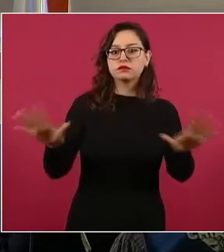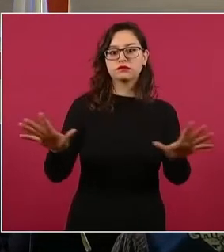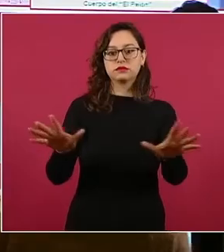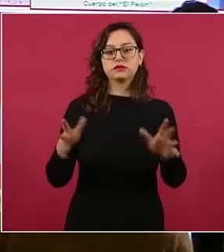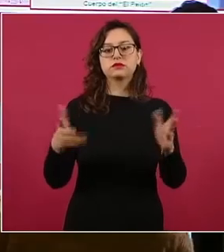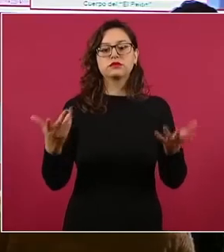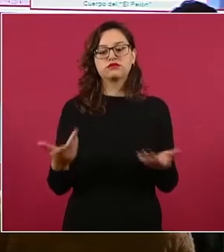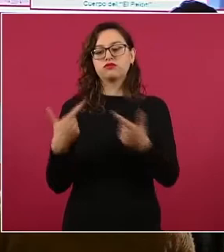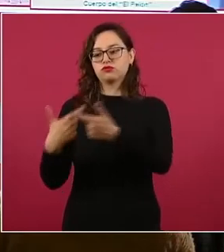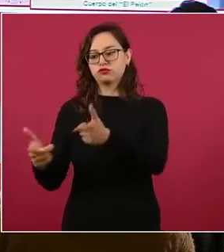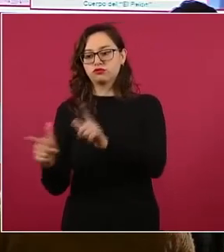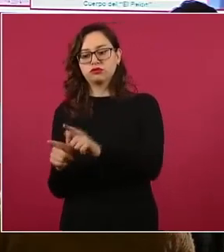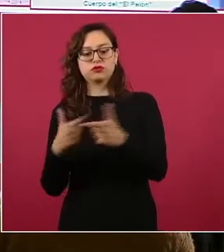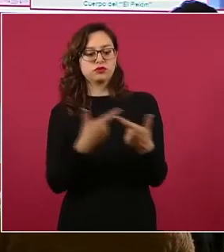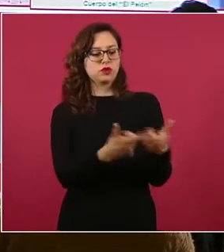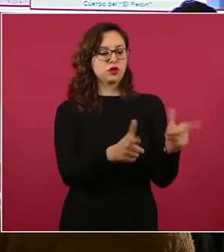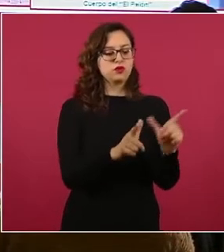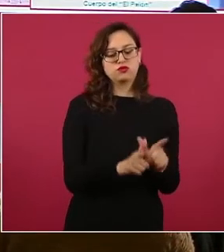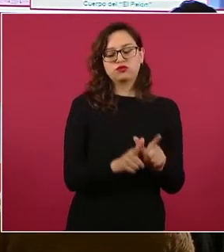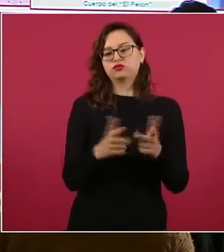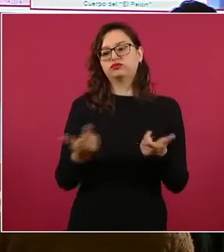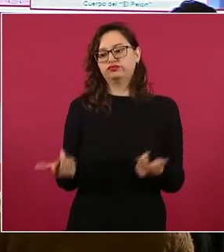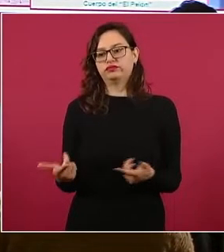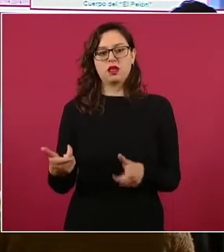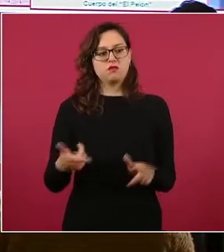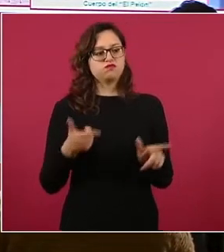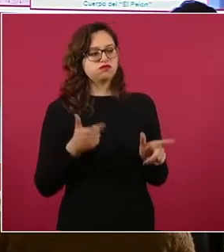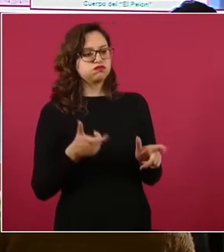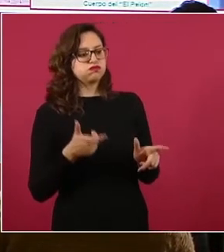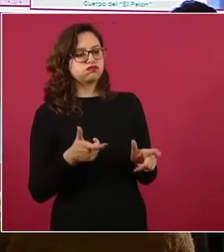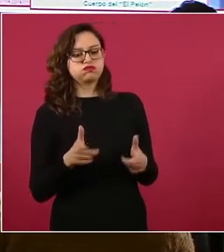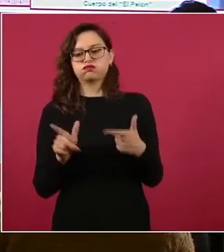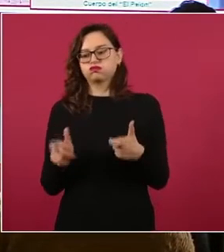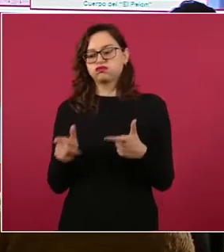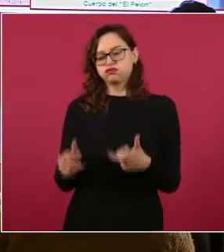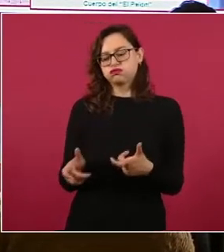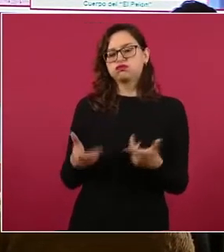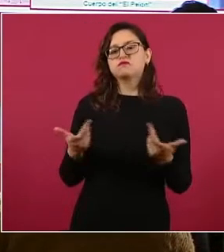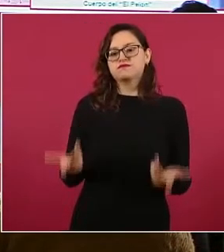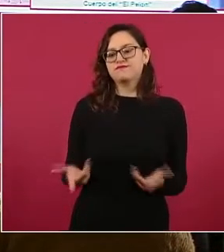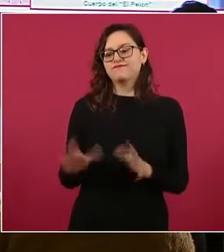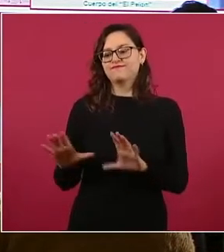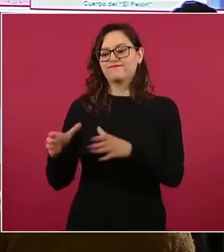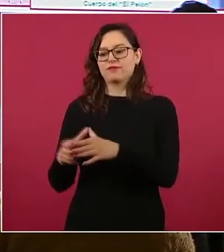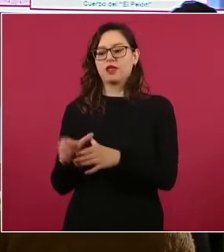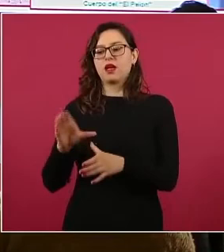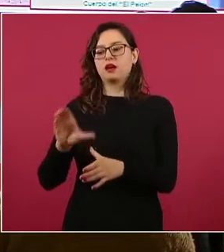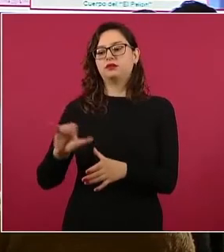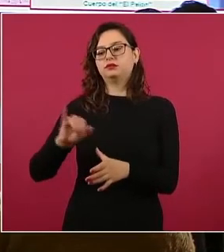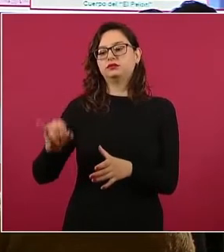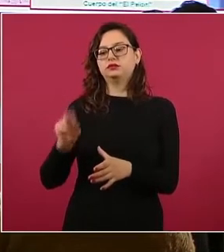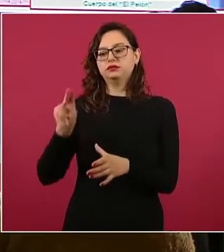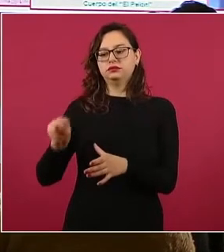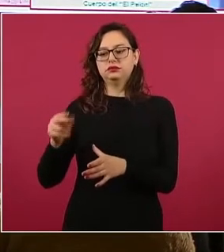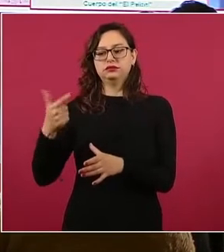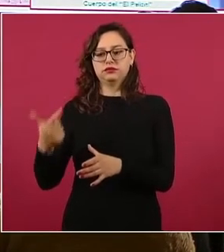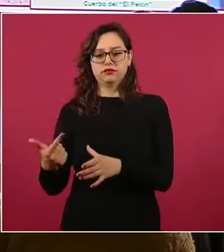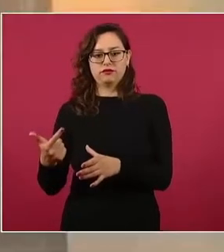disputas entre facciones del cártel Jalisco Nueva Generación, entre